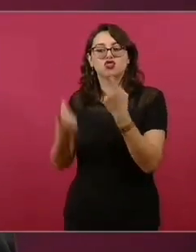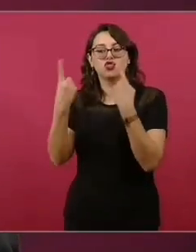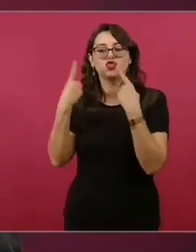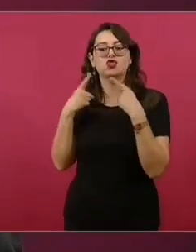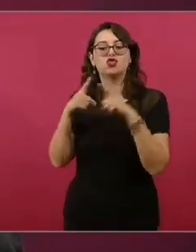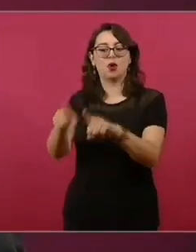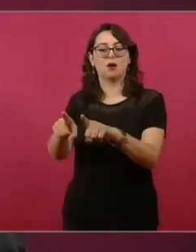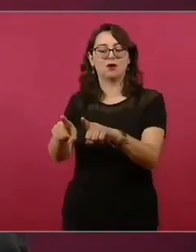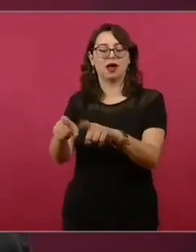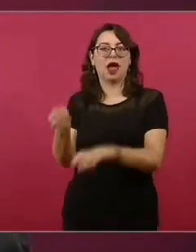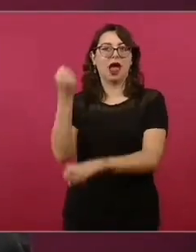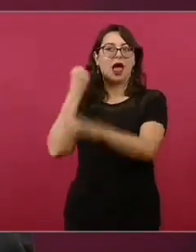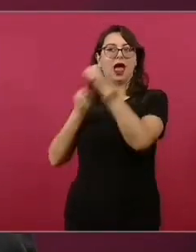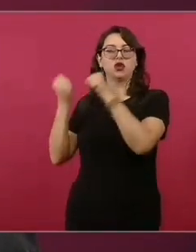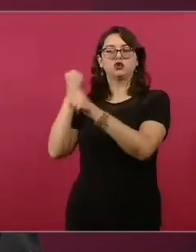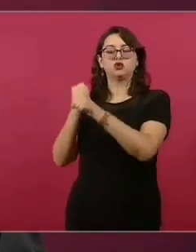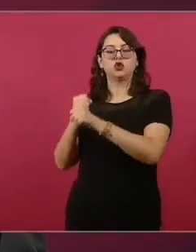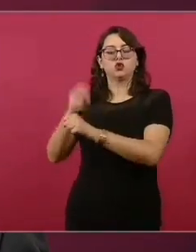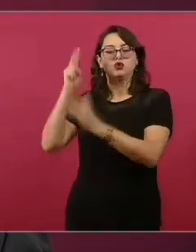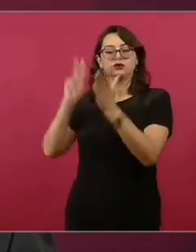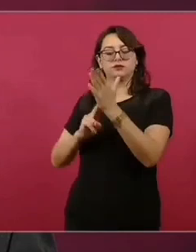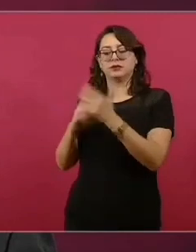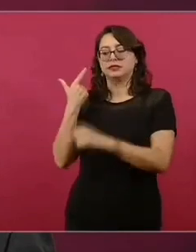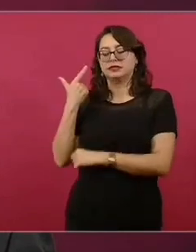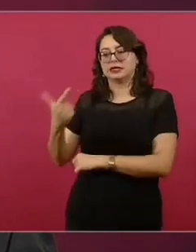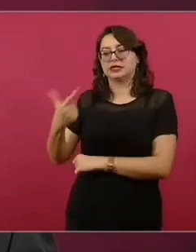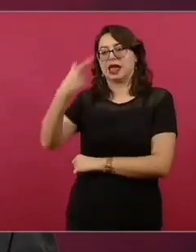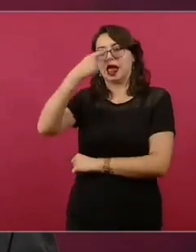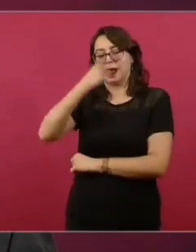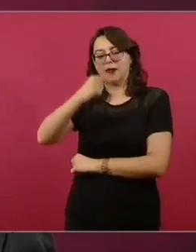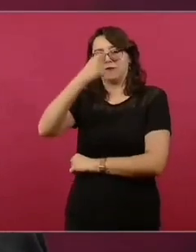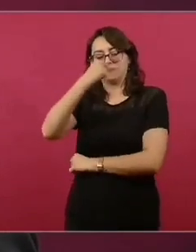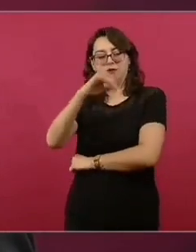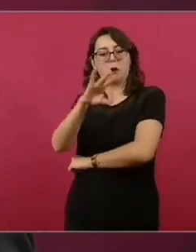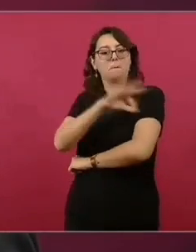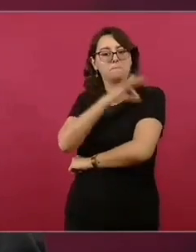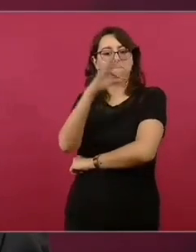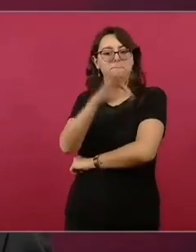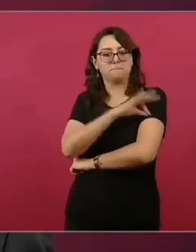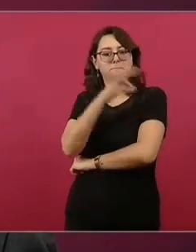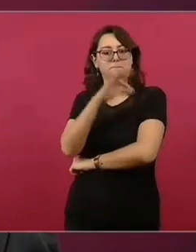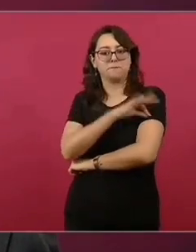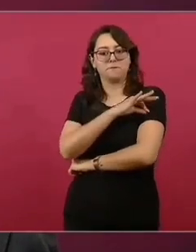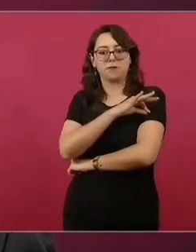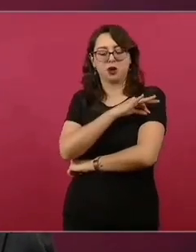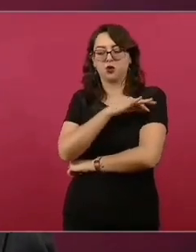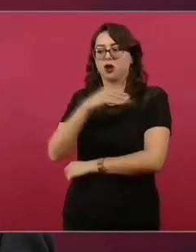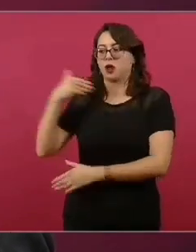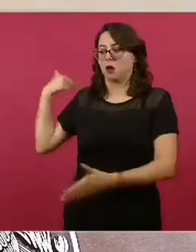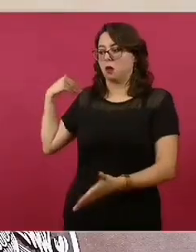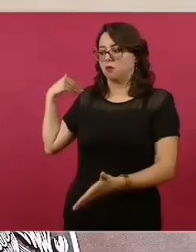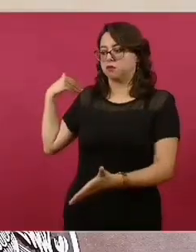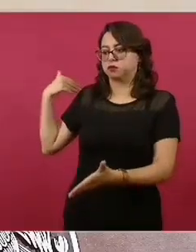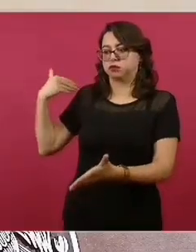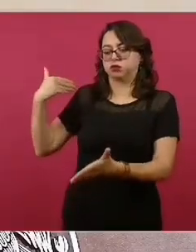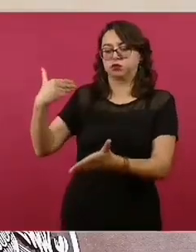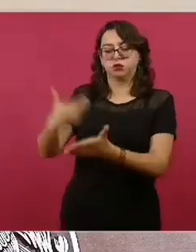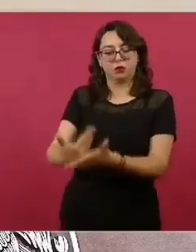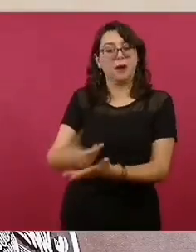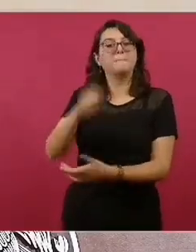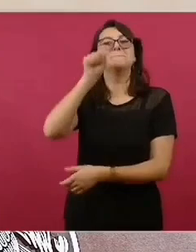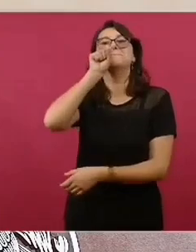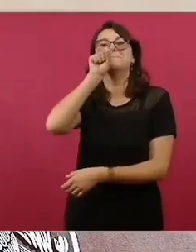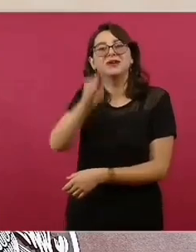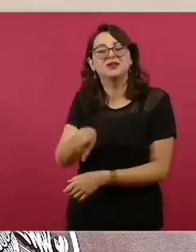desde el 2007 como un programa público gratuito, totalmente dirigido a las poblaciones de riesgo, como son las mismas.